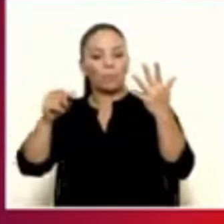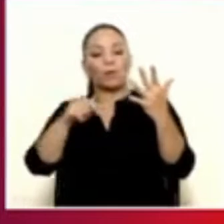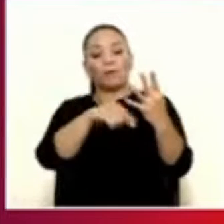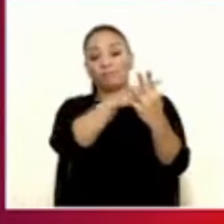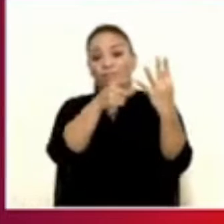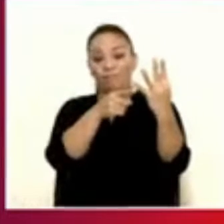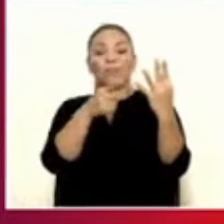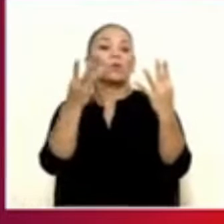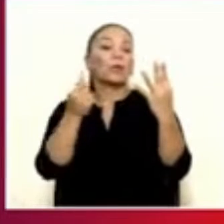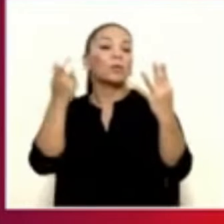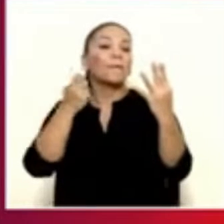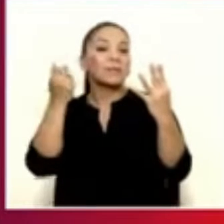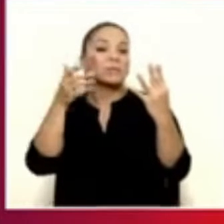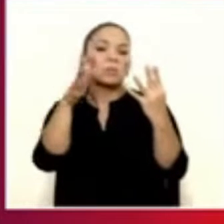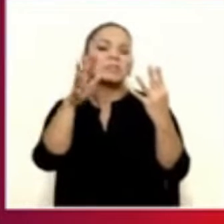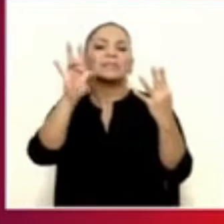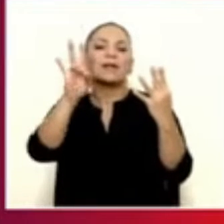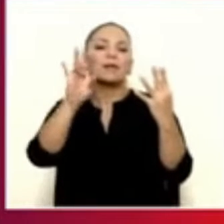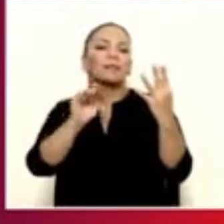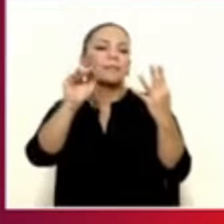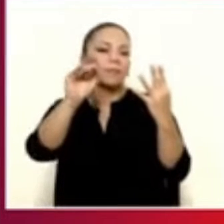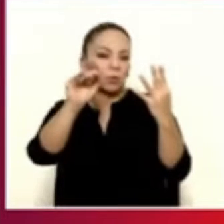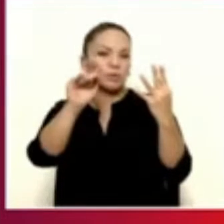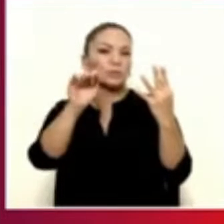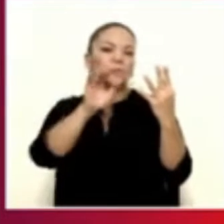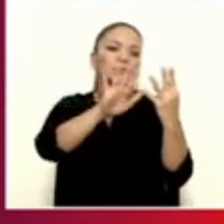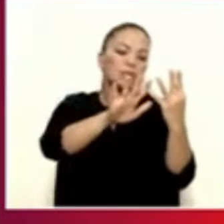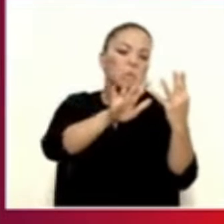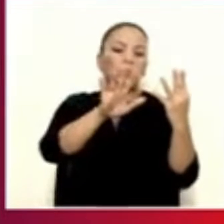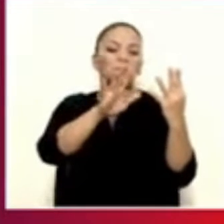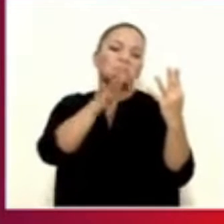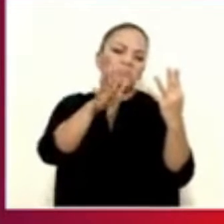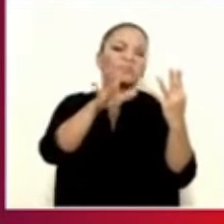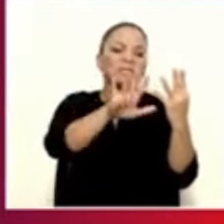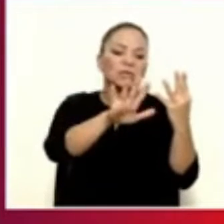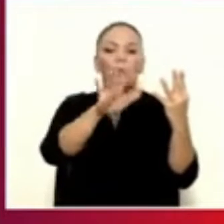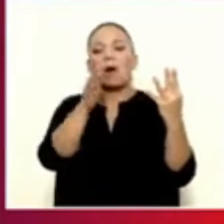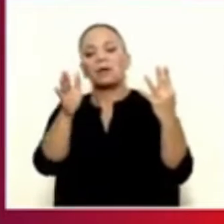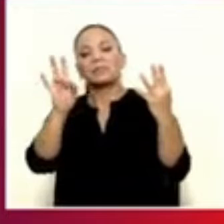con pensiones entre 5 y 7 millones de colones.